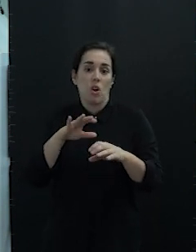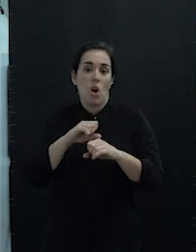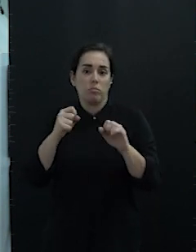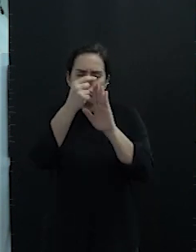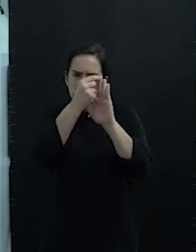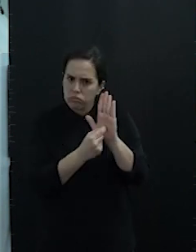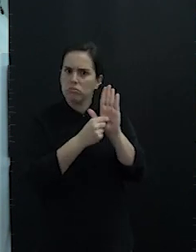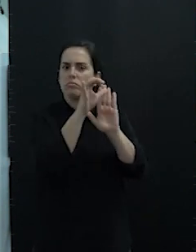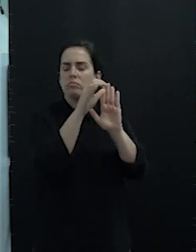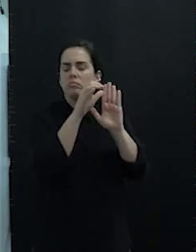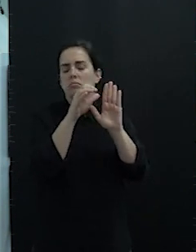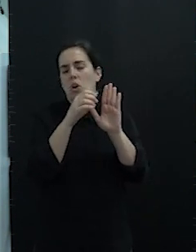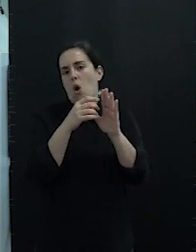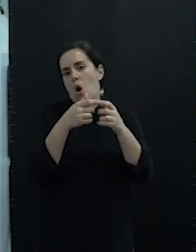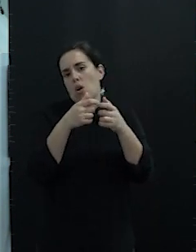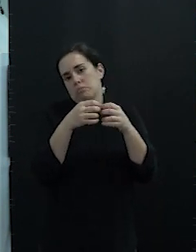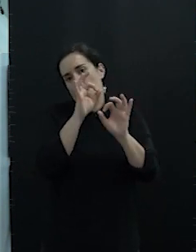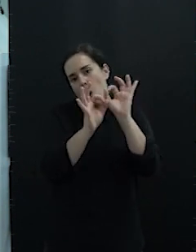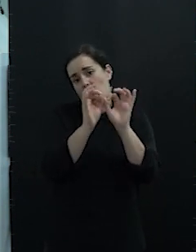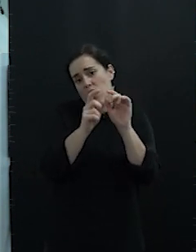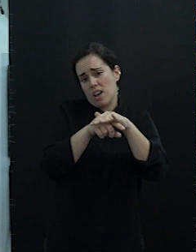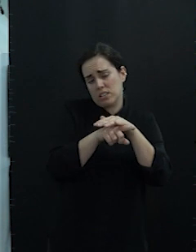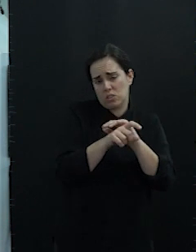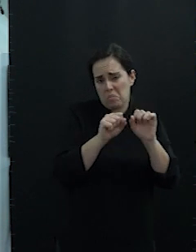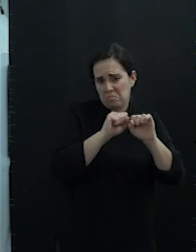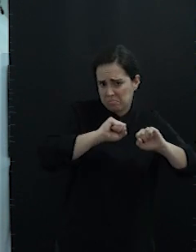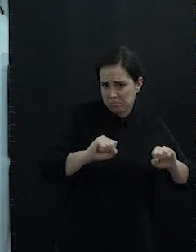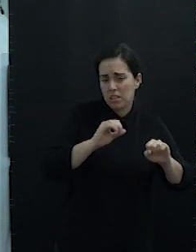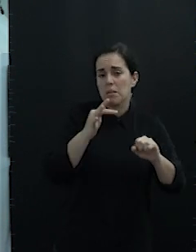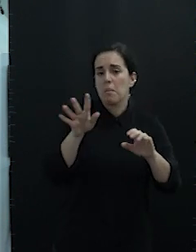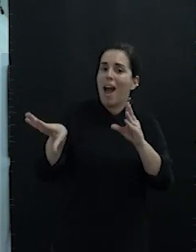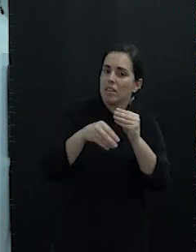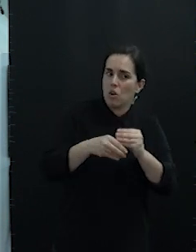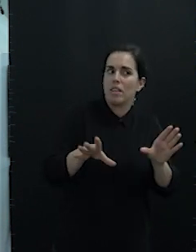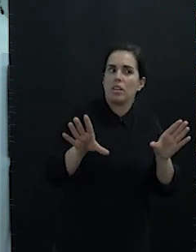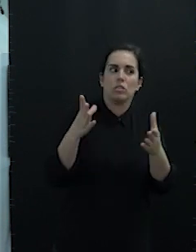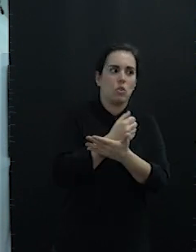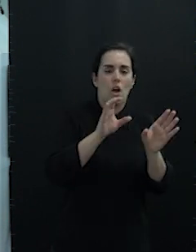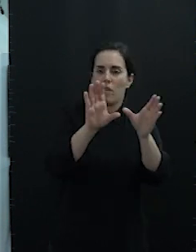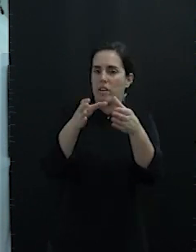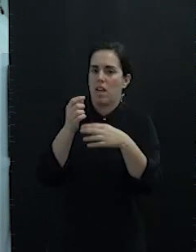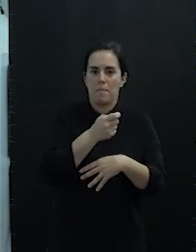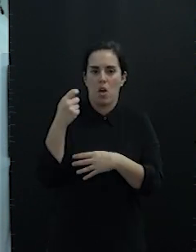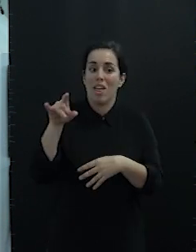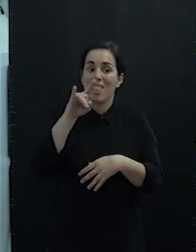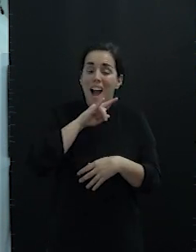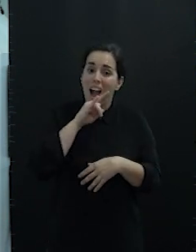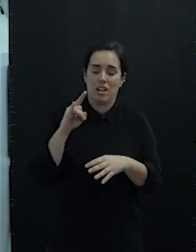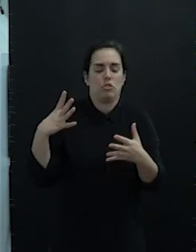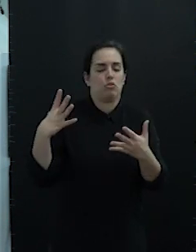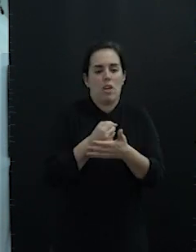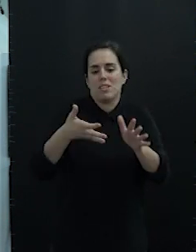órganos de gestión firmar la pre-adhesión de todas las cofradías de pescadores de Canarias no solo las que tenemos hasta ahora sino